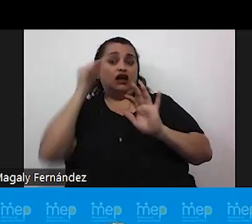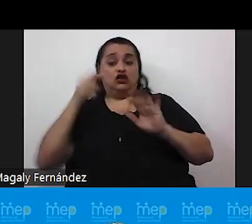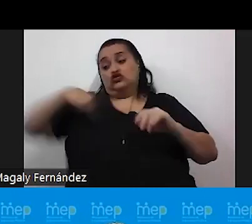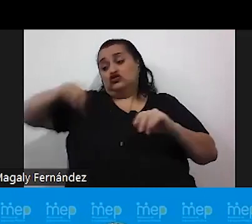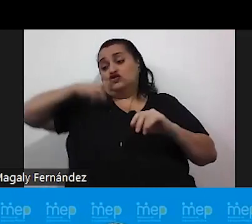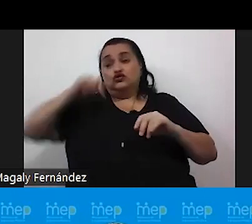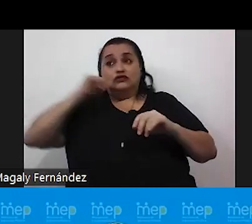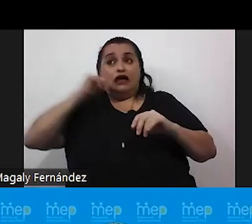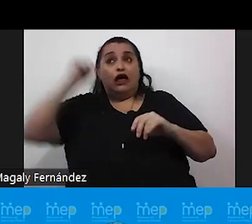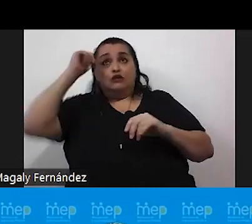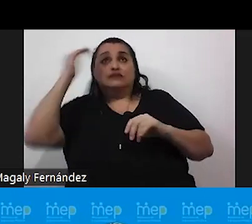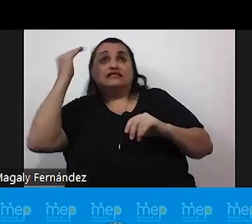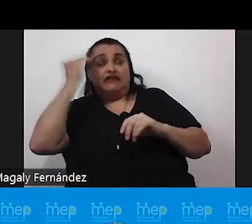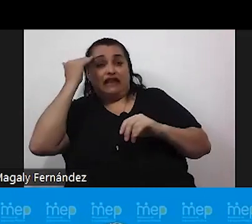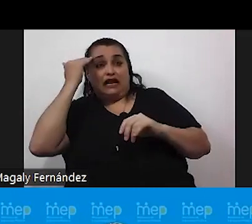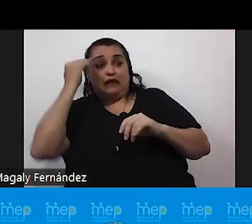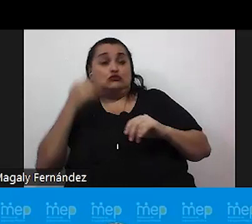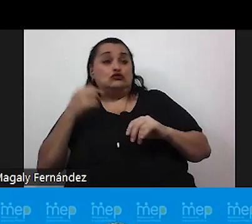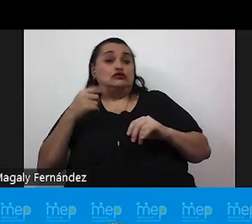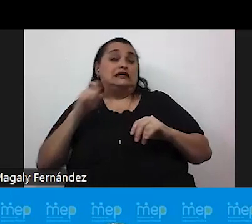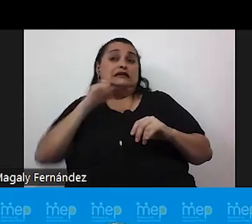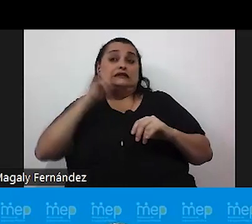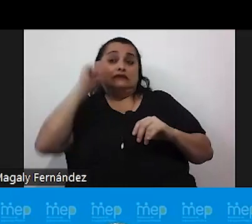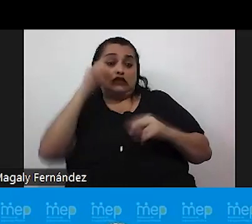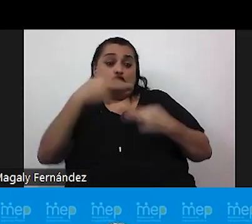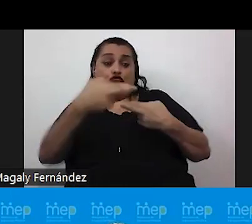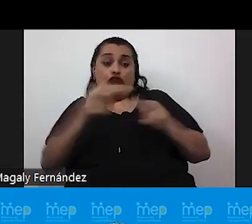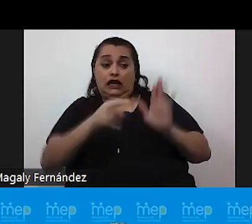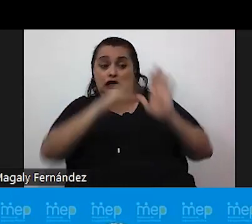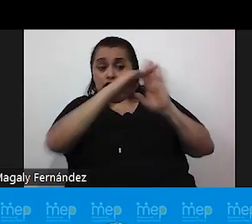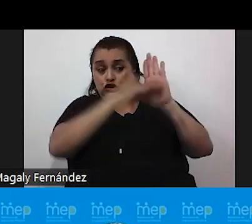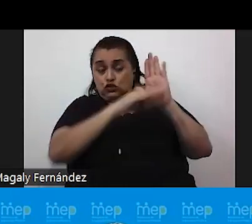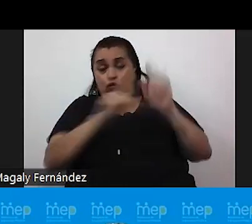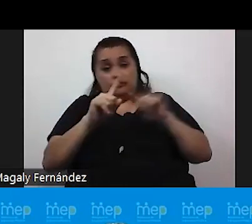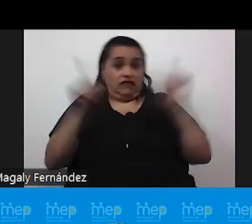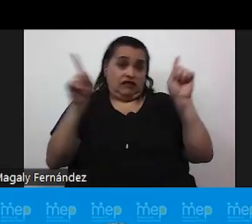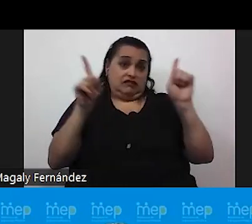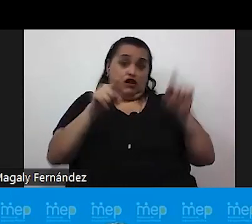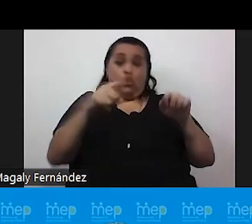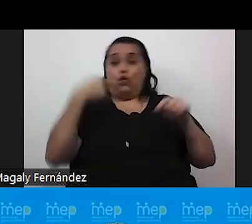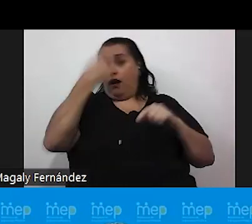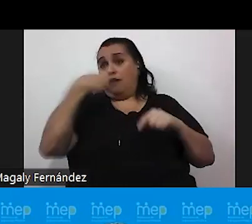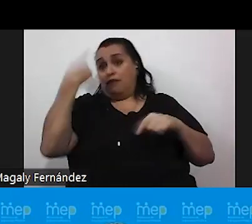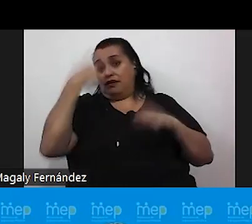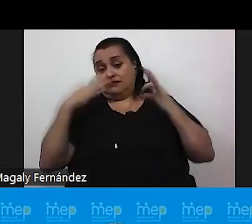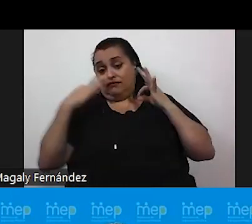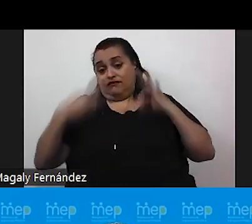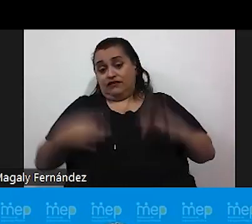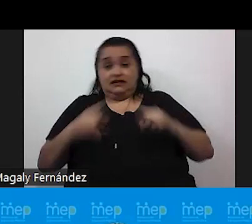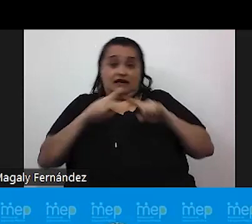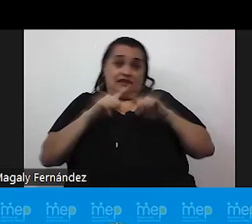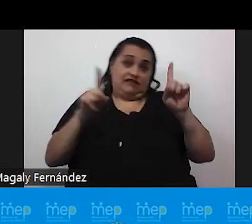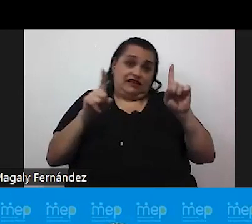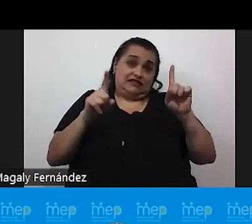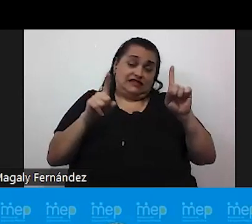sepamos que el sexo registral es diferente o que inclusive su apariencia física y expresión no